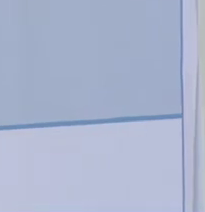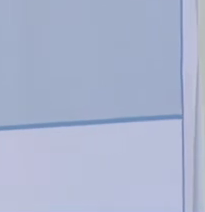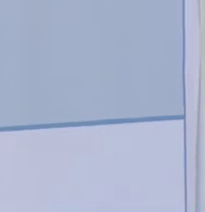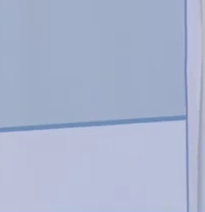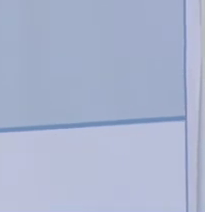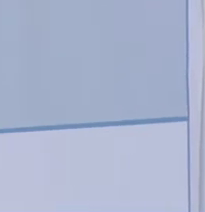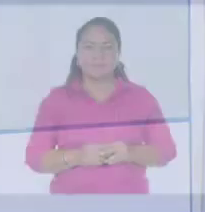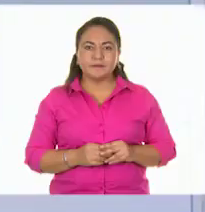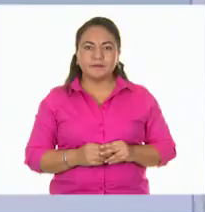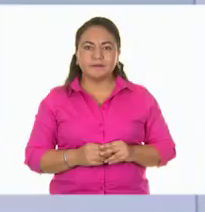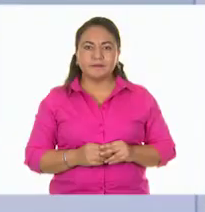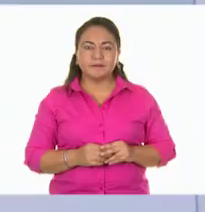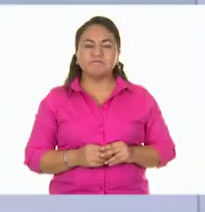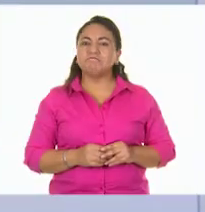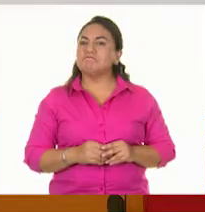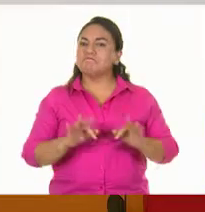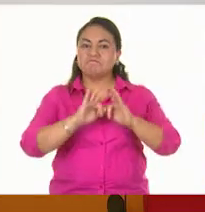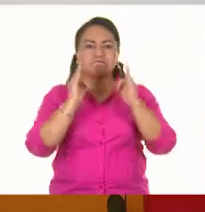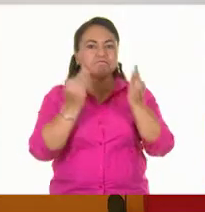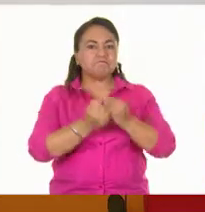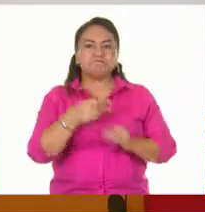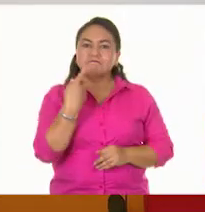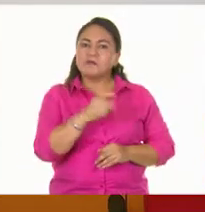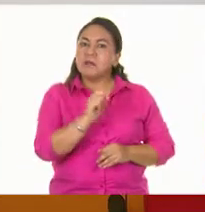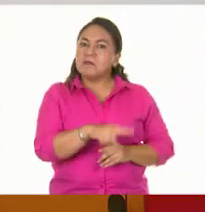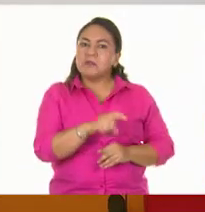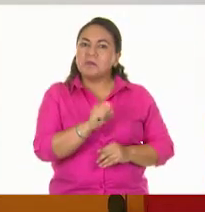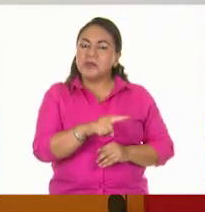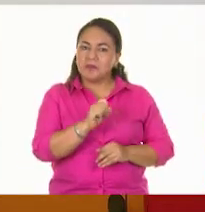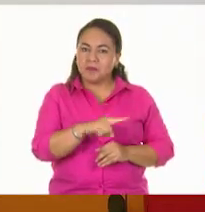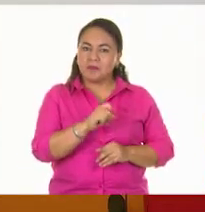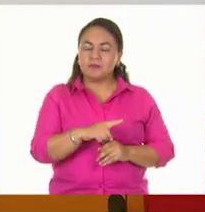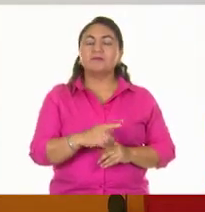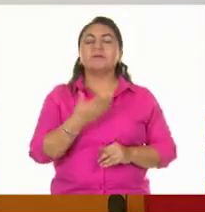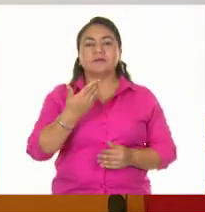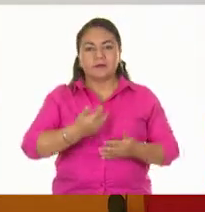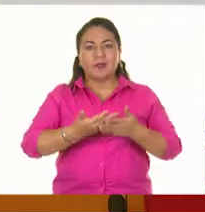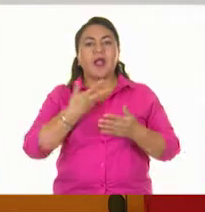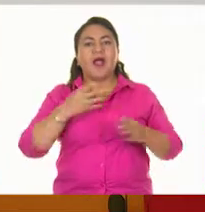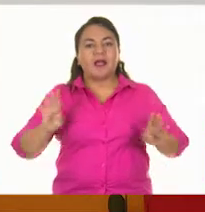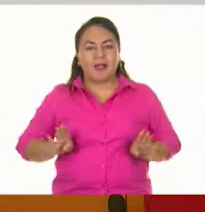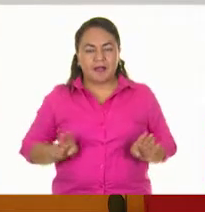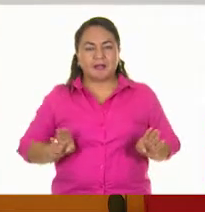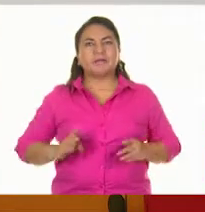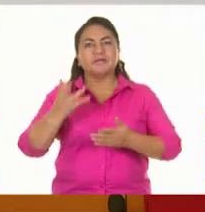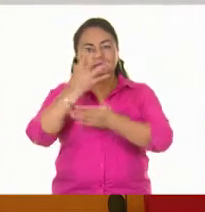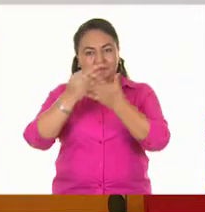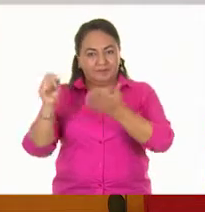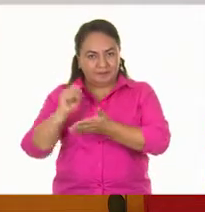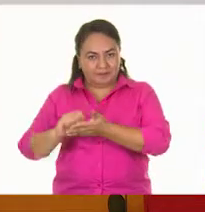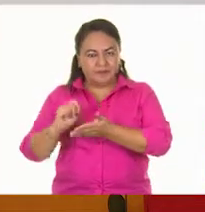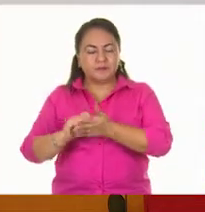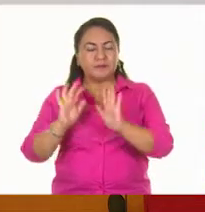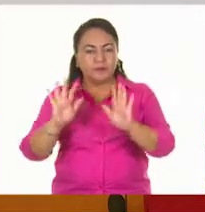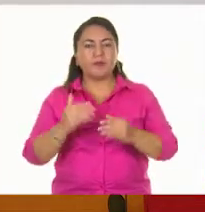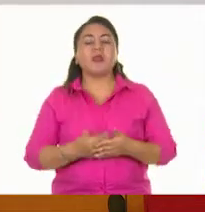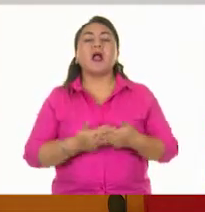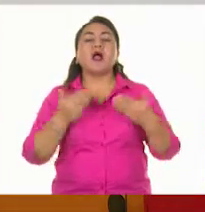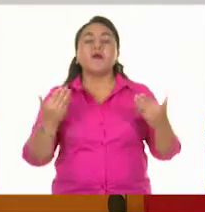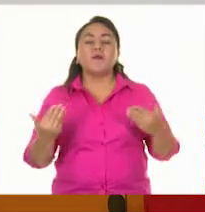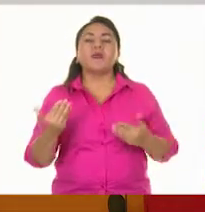Tiene forma definida. Muy bien. Tenemos nuestra primer característica. Sí. Ahora,